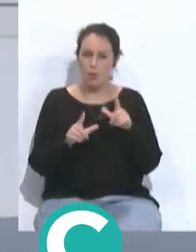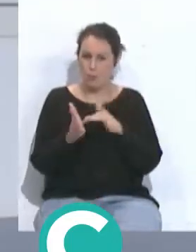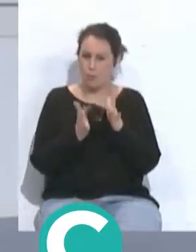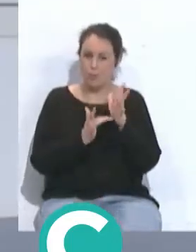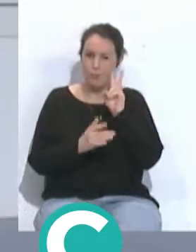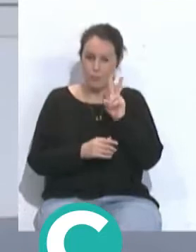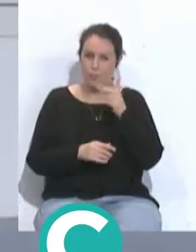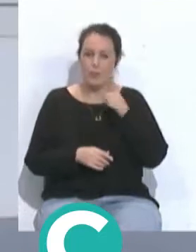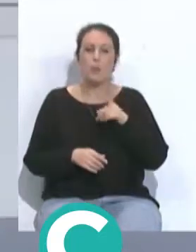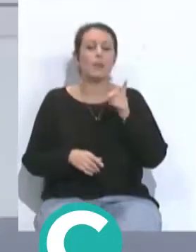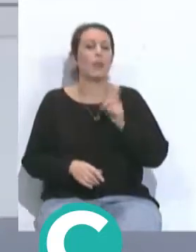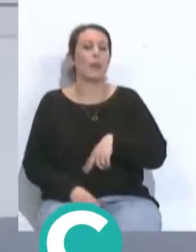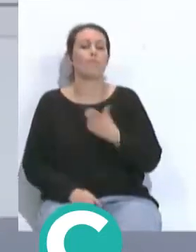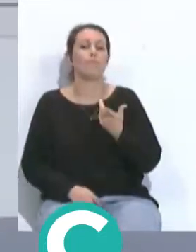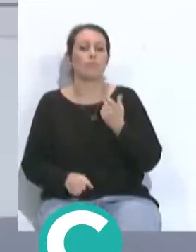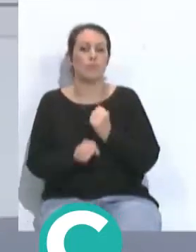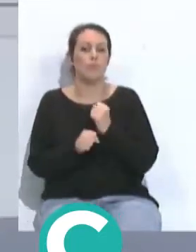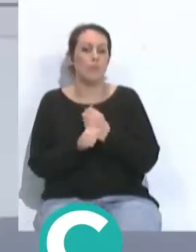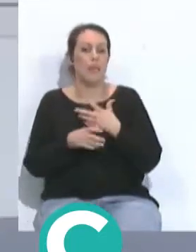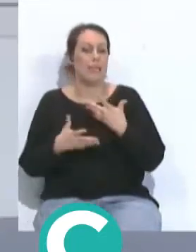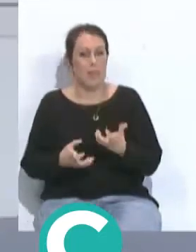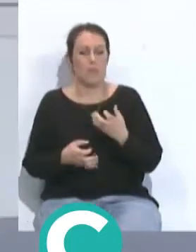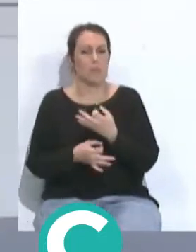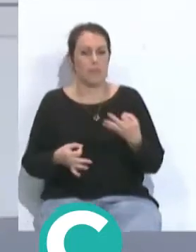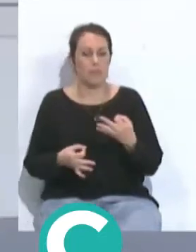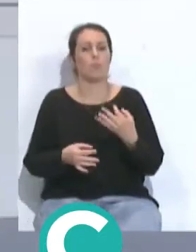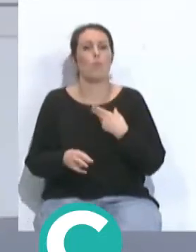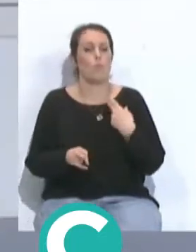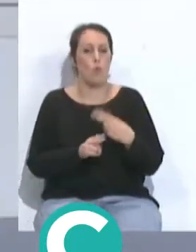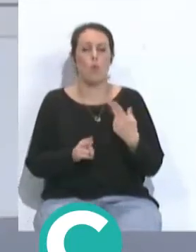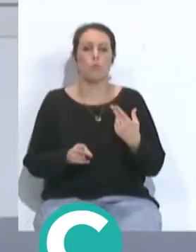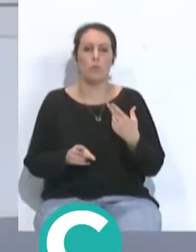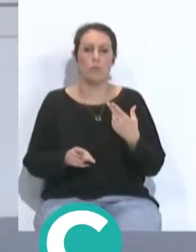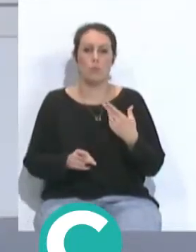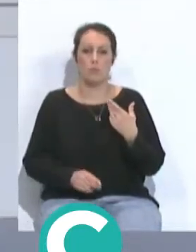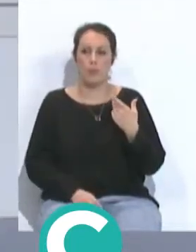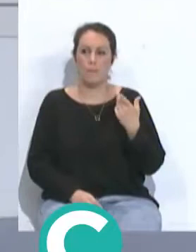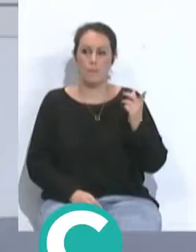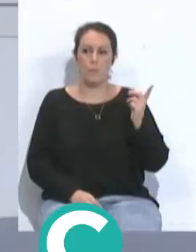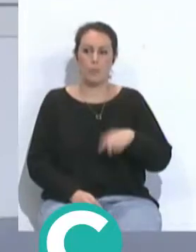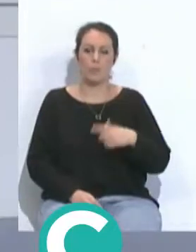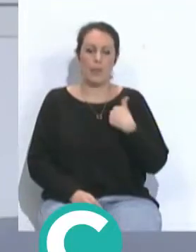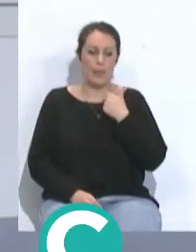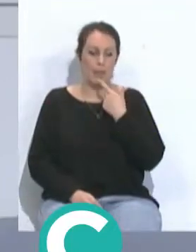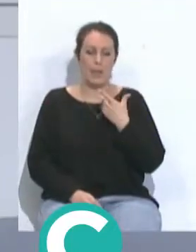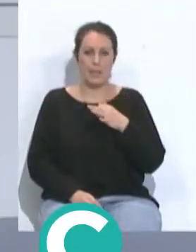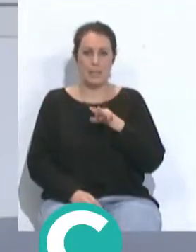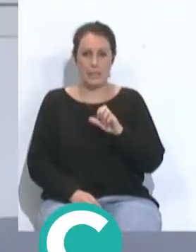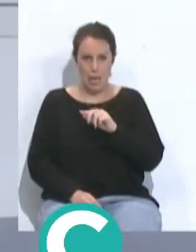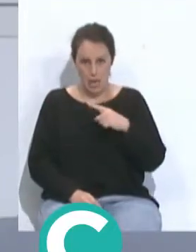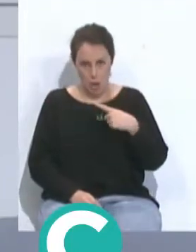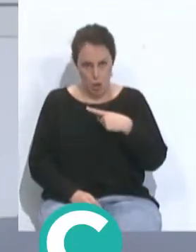pero también se vio ese trabajo serio efectivo contundente y sobre todo como ha dicho Sergio